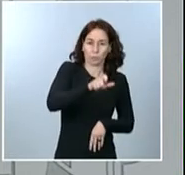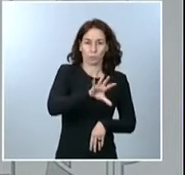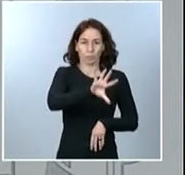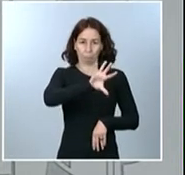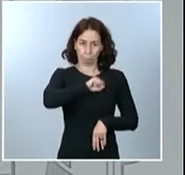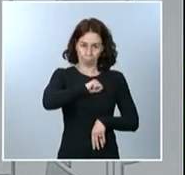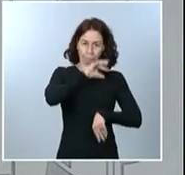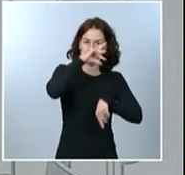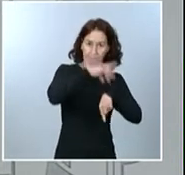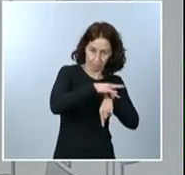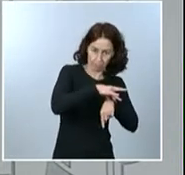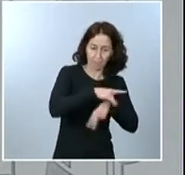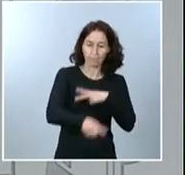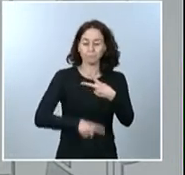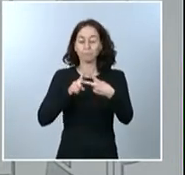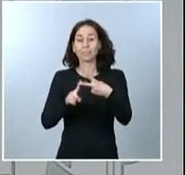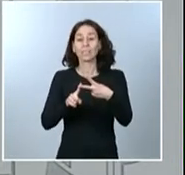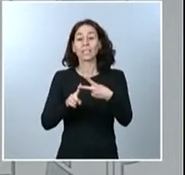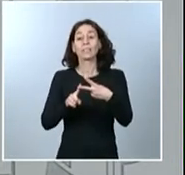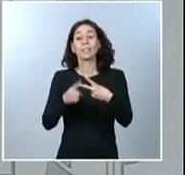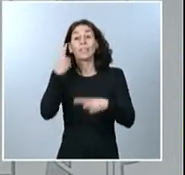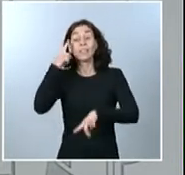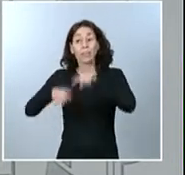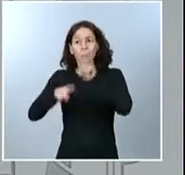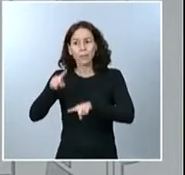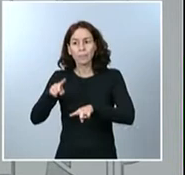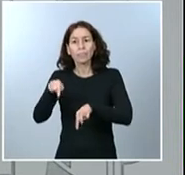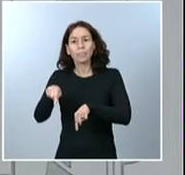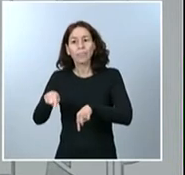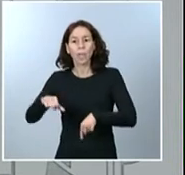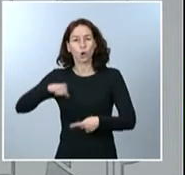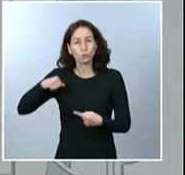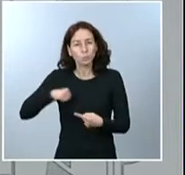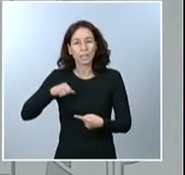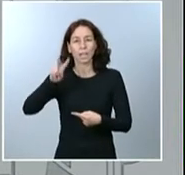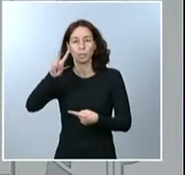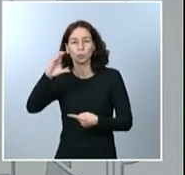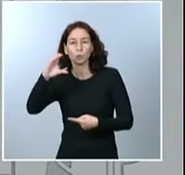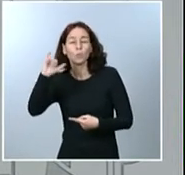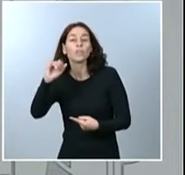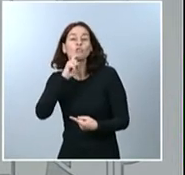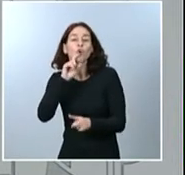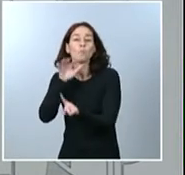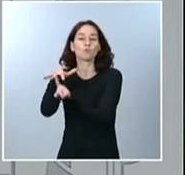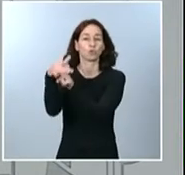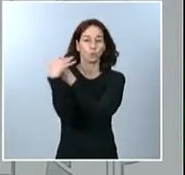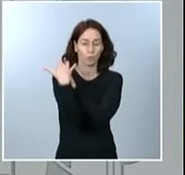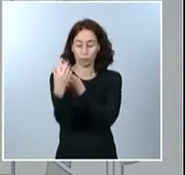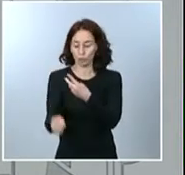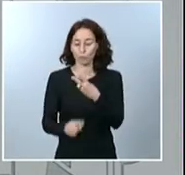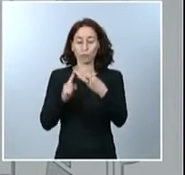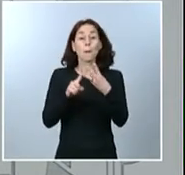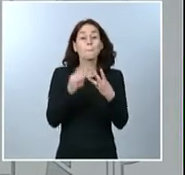como también la capacidad asistencial y de salud pública. Y, finalmente, también características y vulnerabilidad de la población.